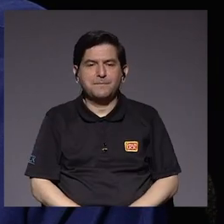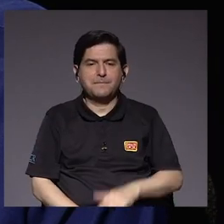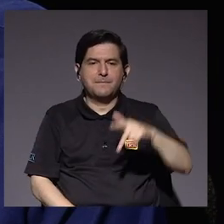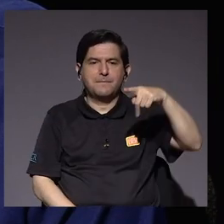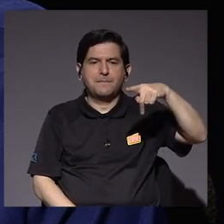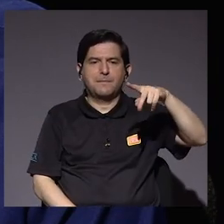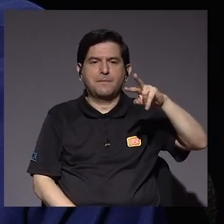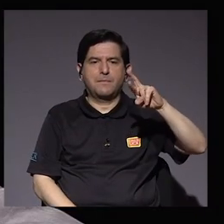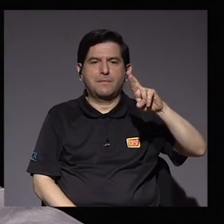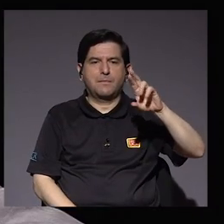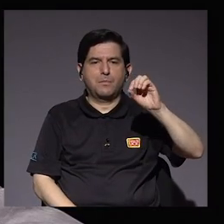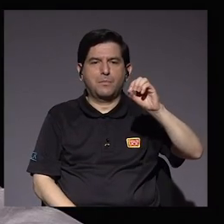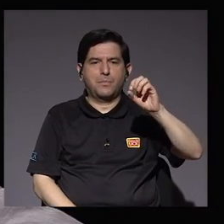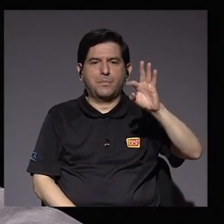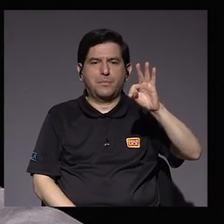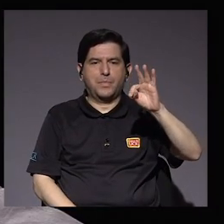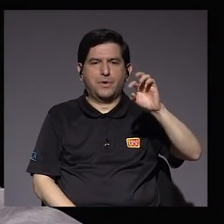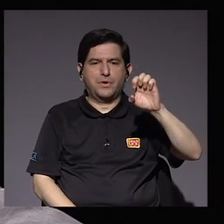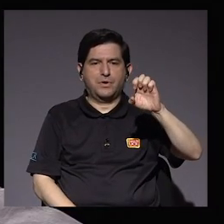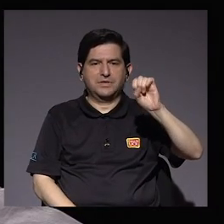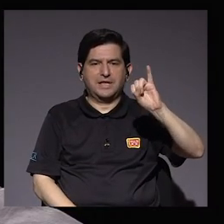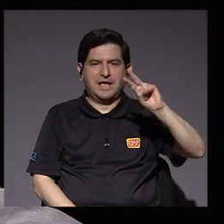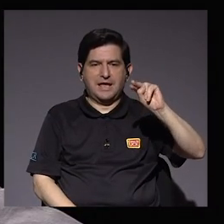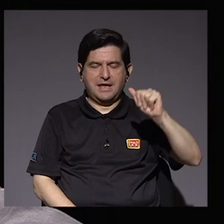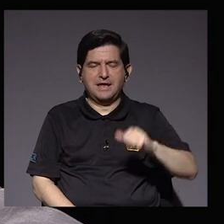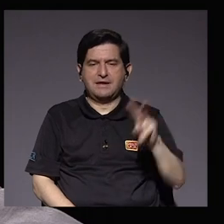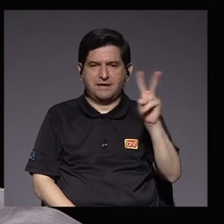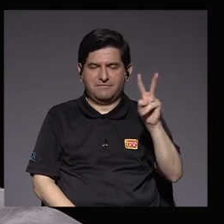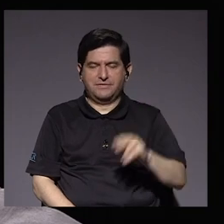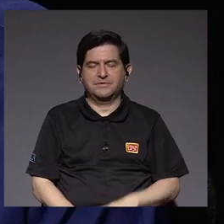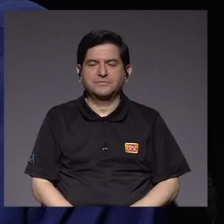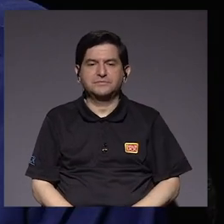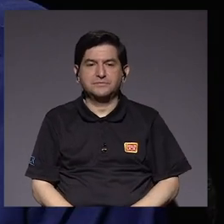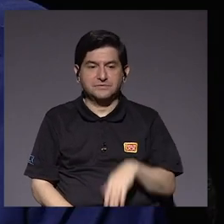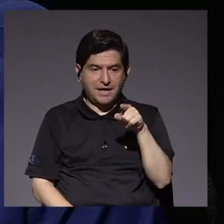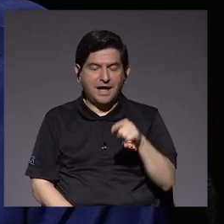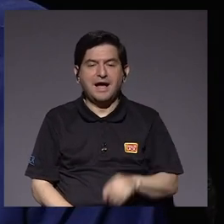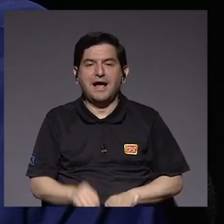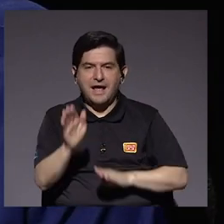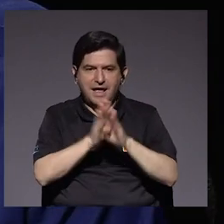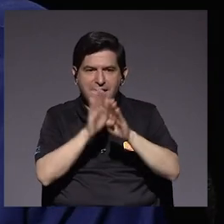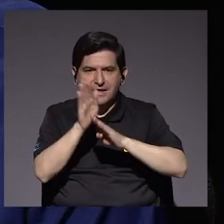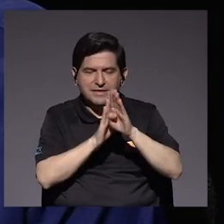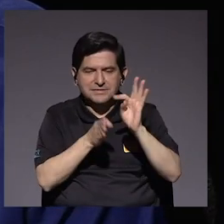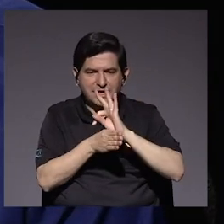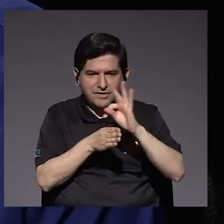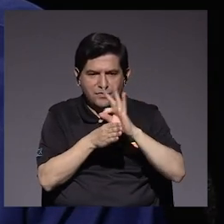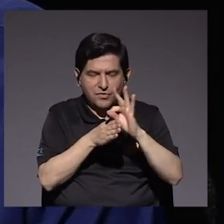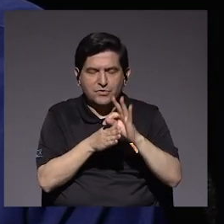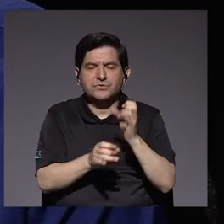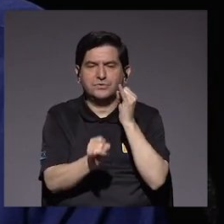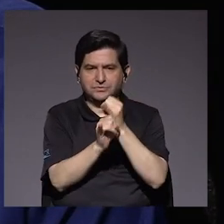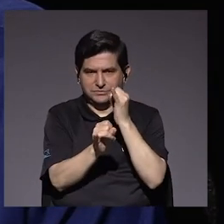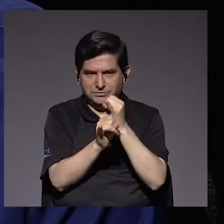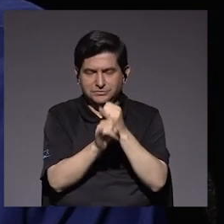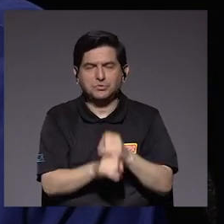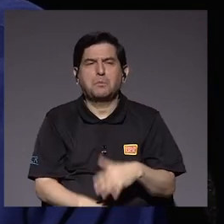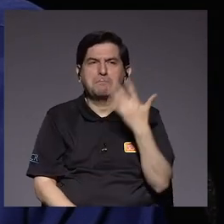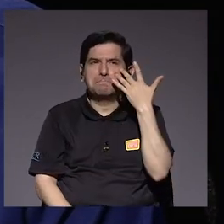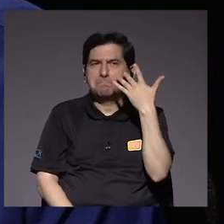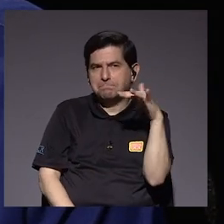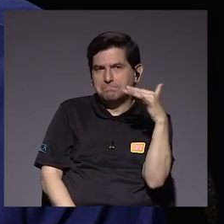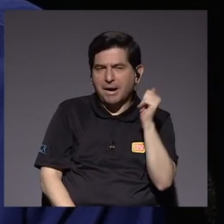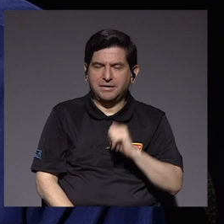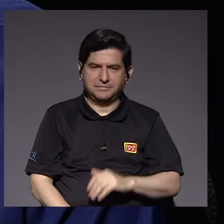proteínas virales. Entonces, los tratamientos que se están desarrollando en el instituto son similares